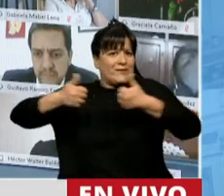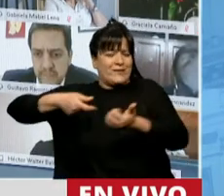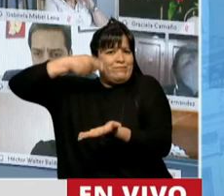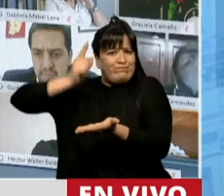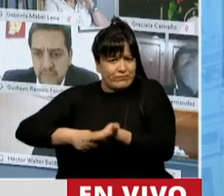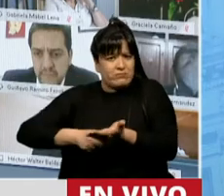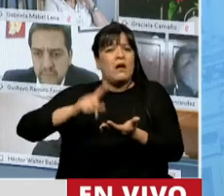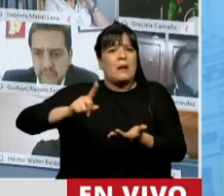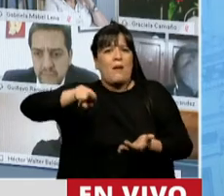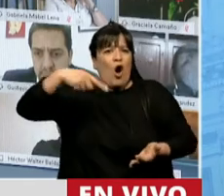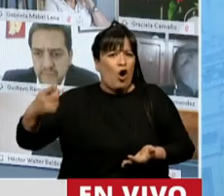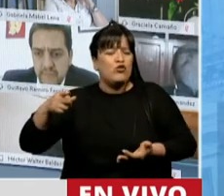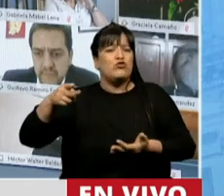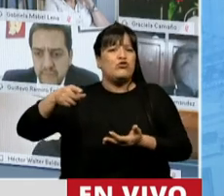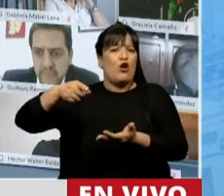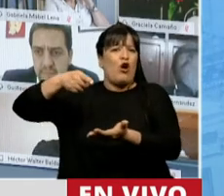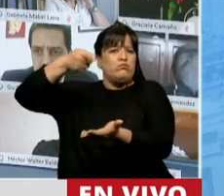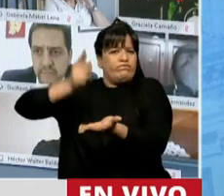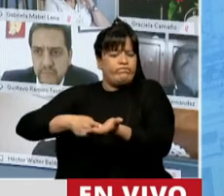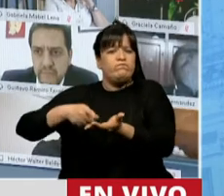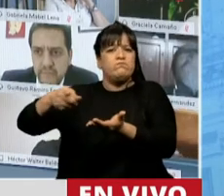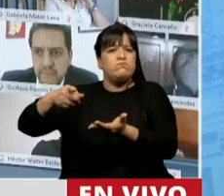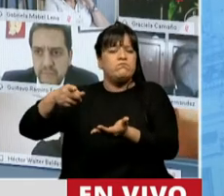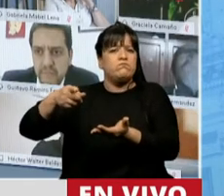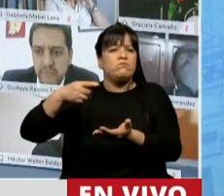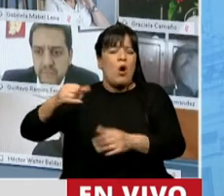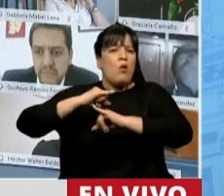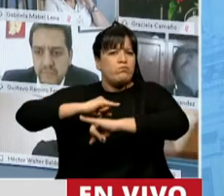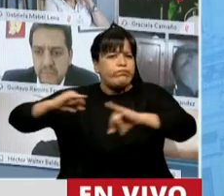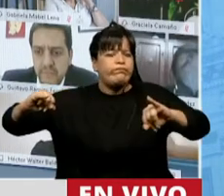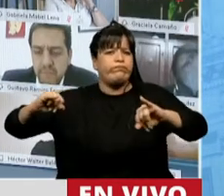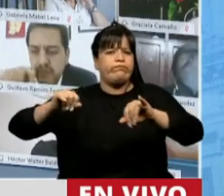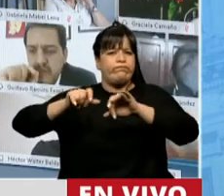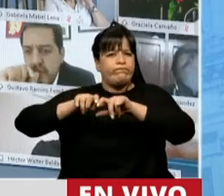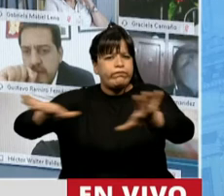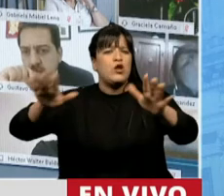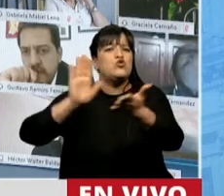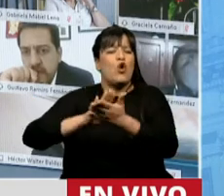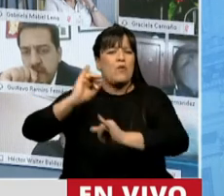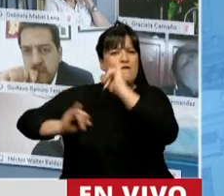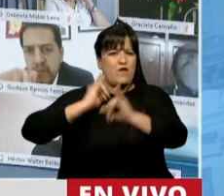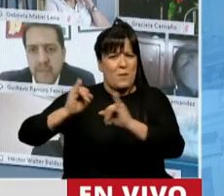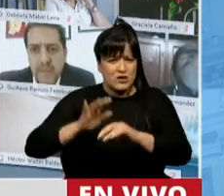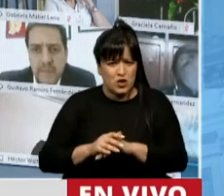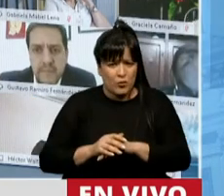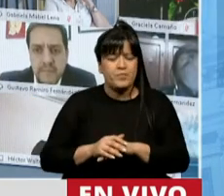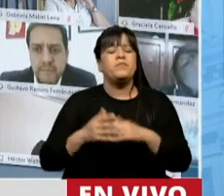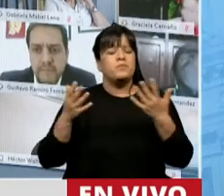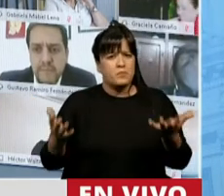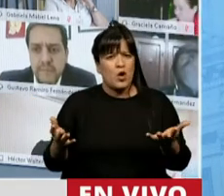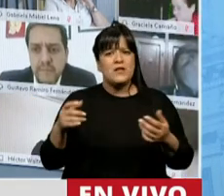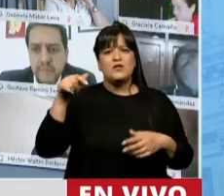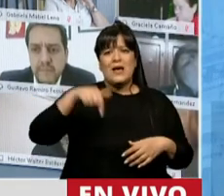en donde se reivindica ese principio de la máxima divulgación en materia de información. De manera tal que